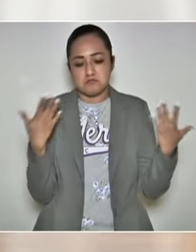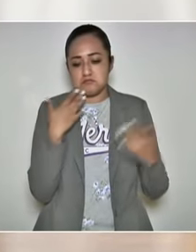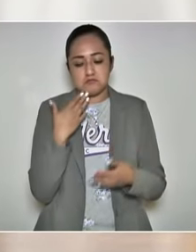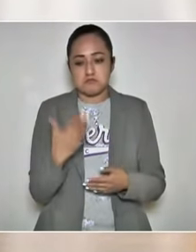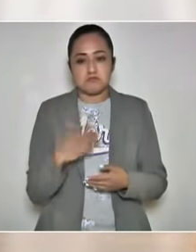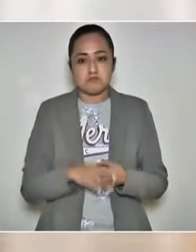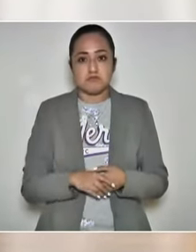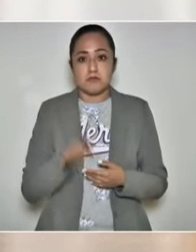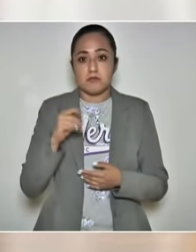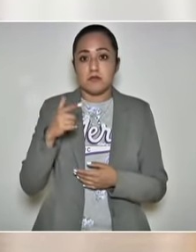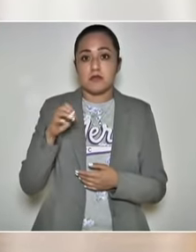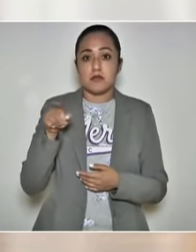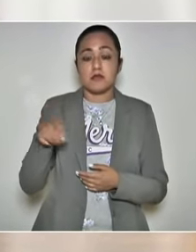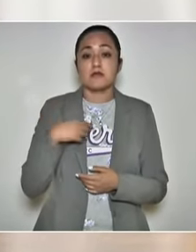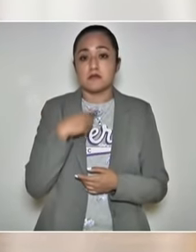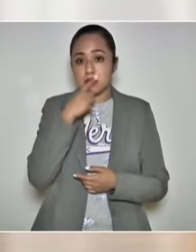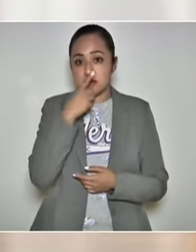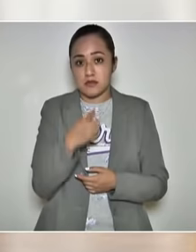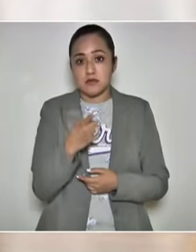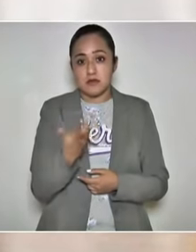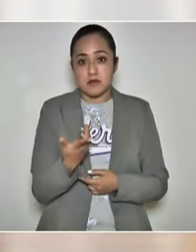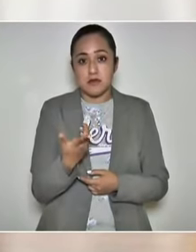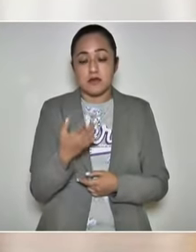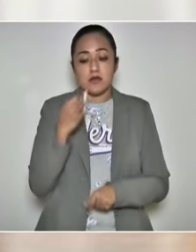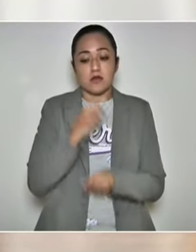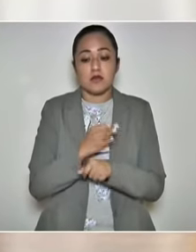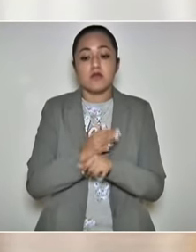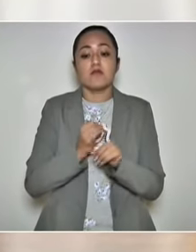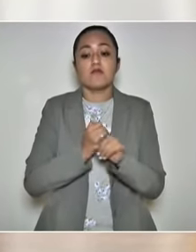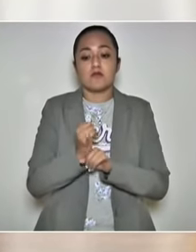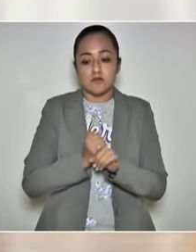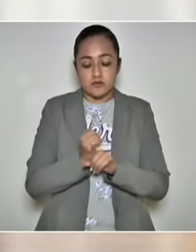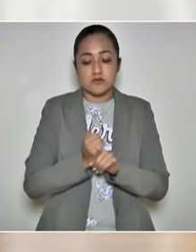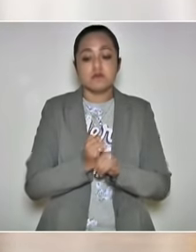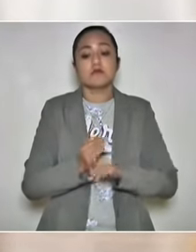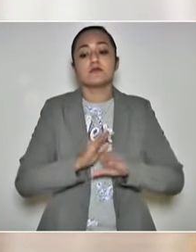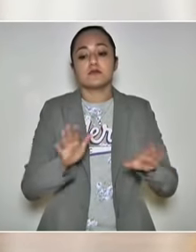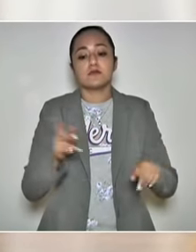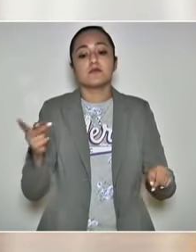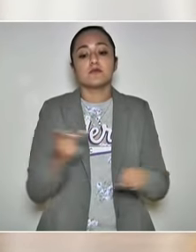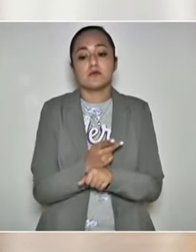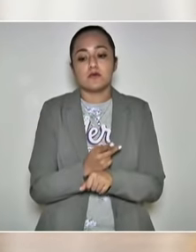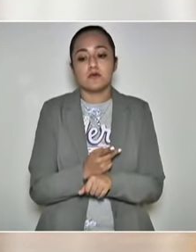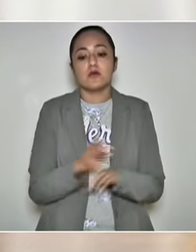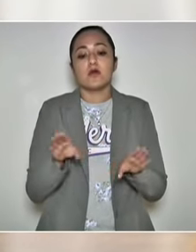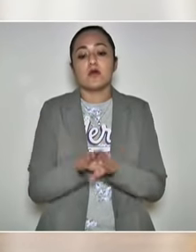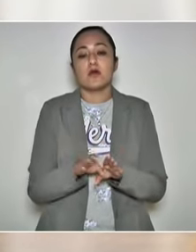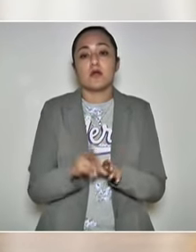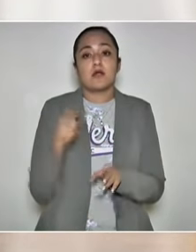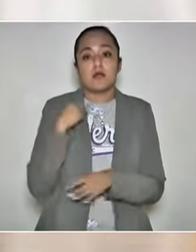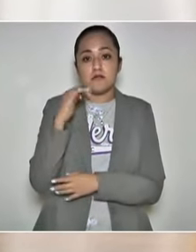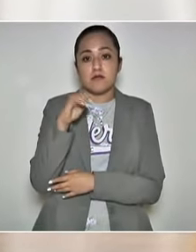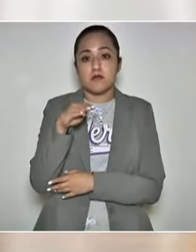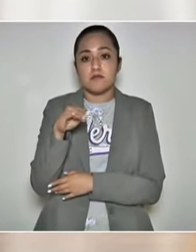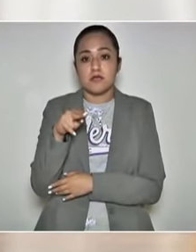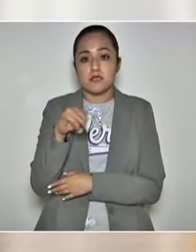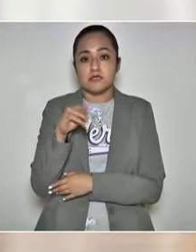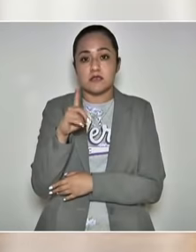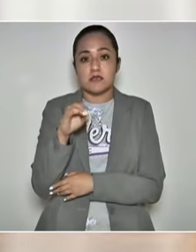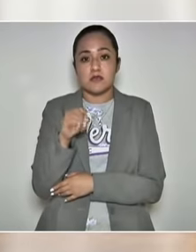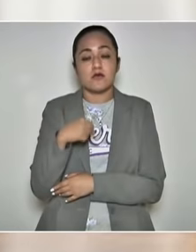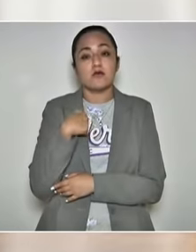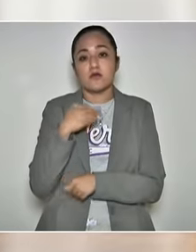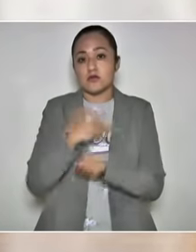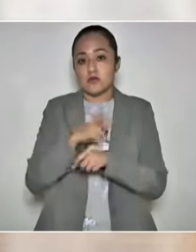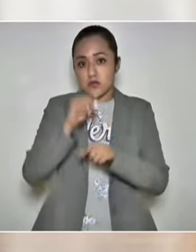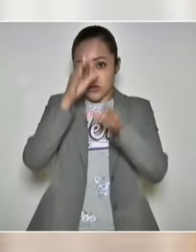pero la Fiscalía, ya lo dije, ha estado investigando este hecho como feminicidio. Con lo que no